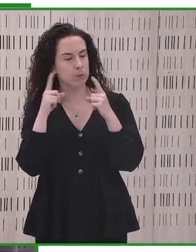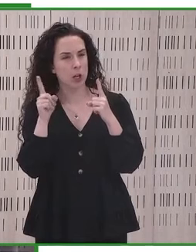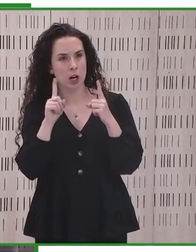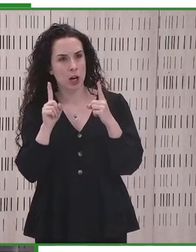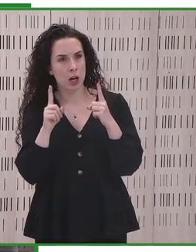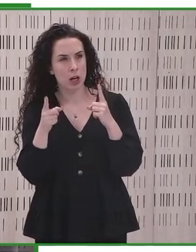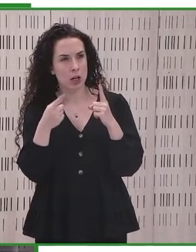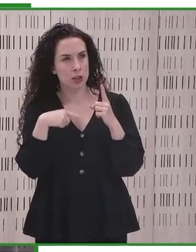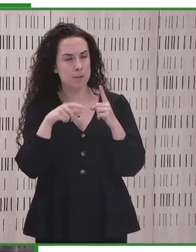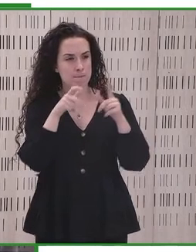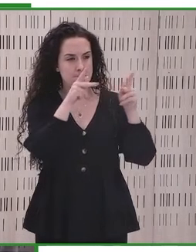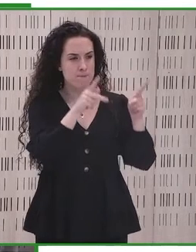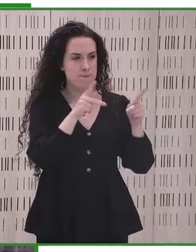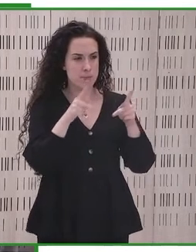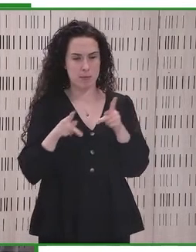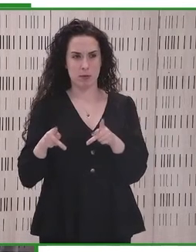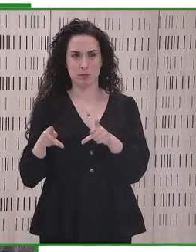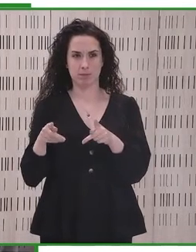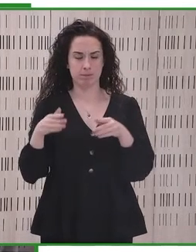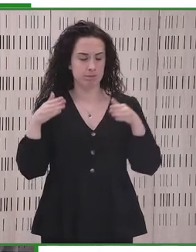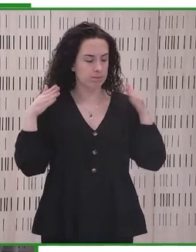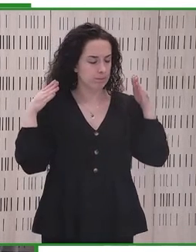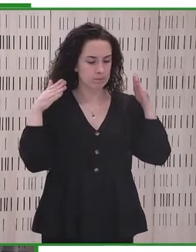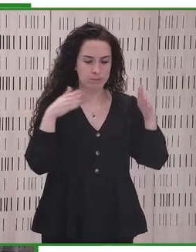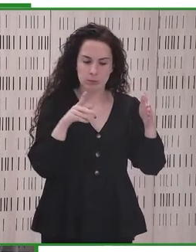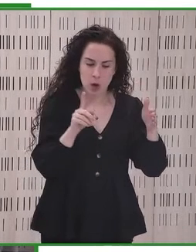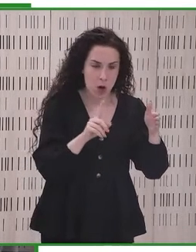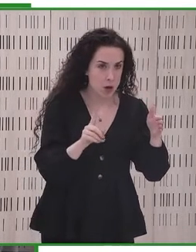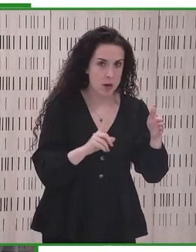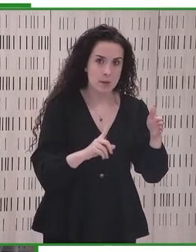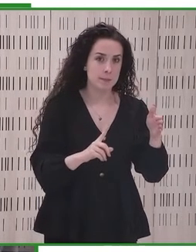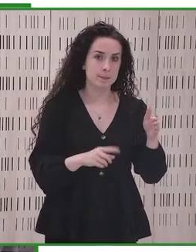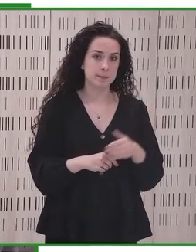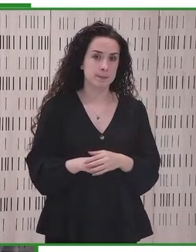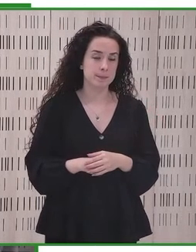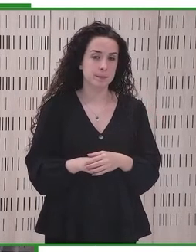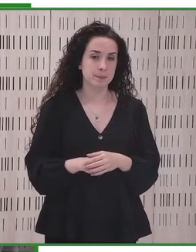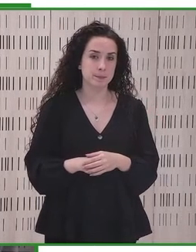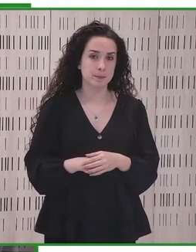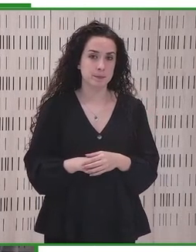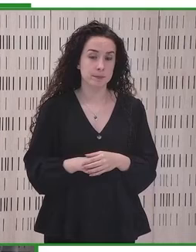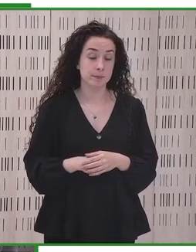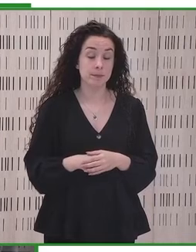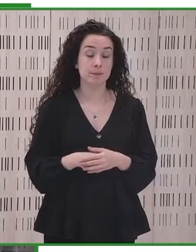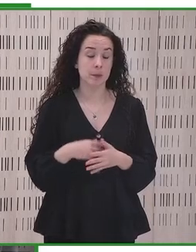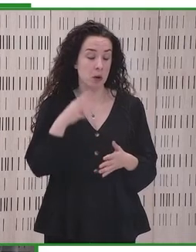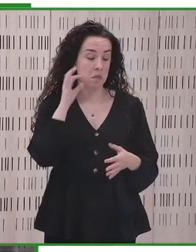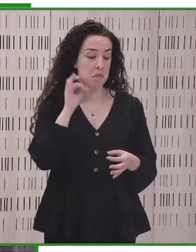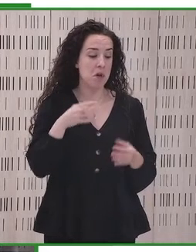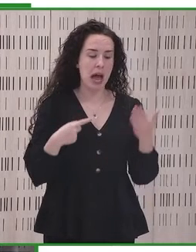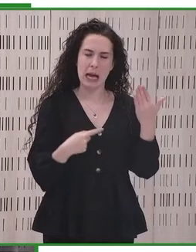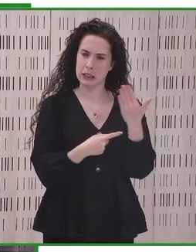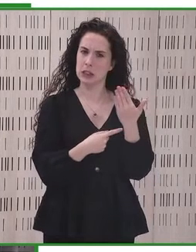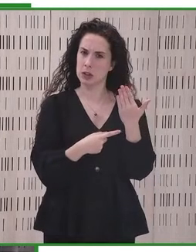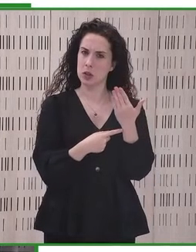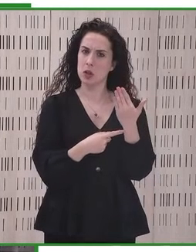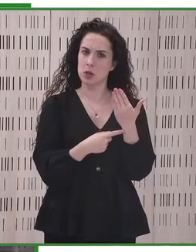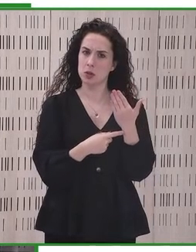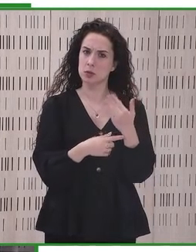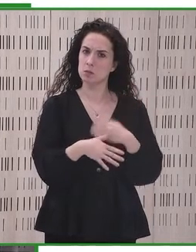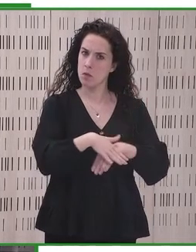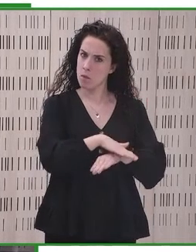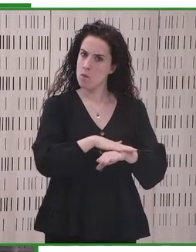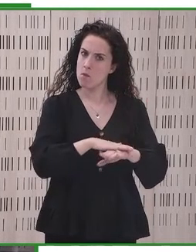dejando a muchas personas atrás. Y que pese a que evidentemente la tecnología es